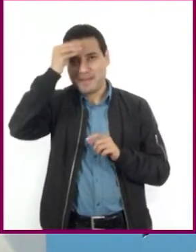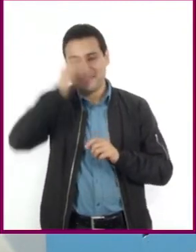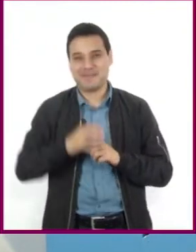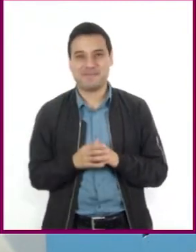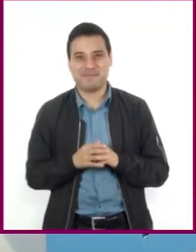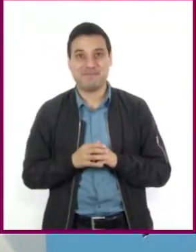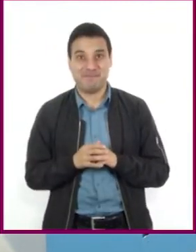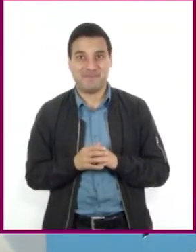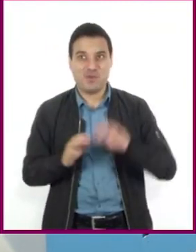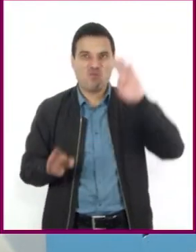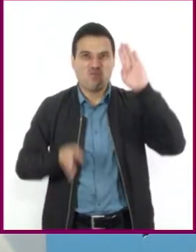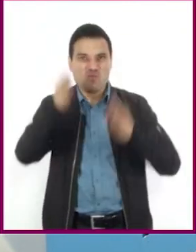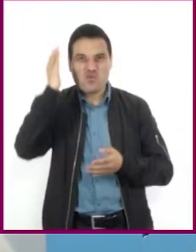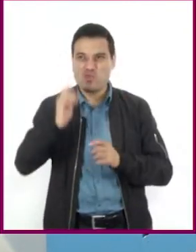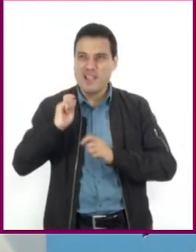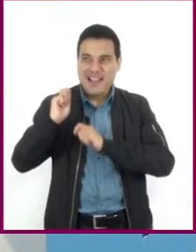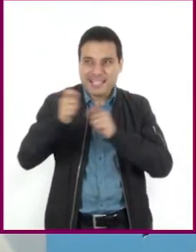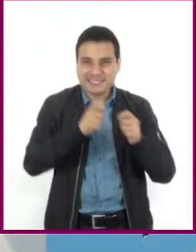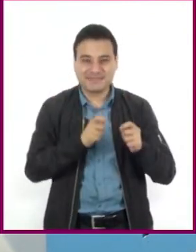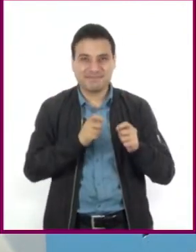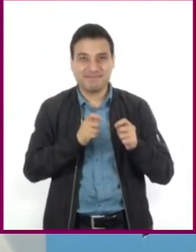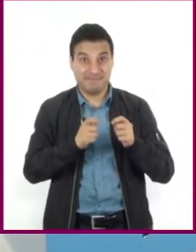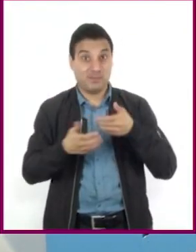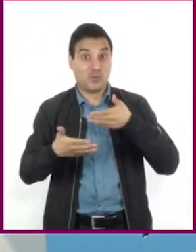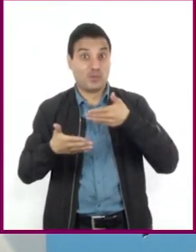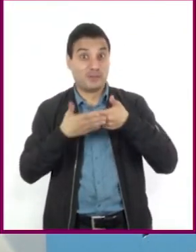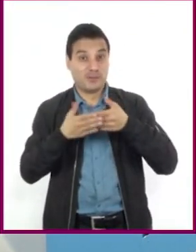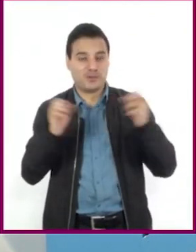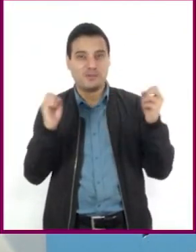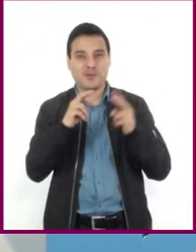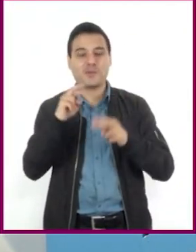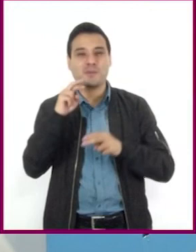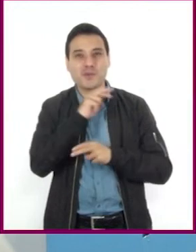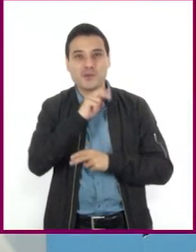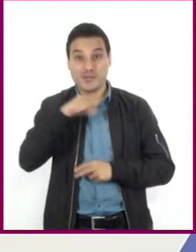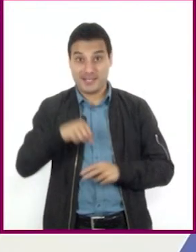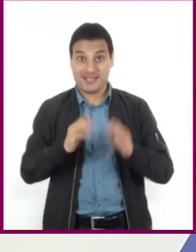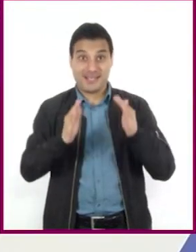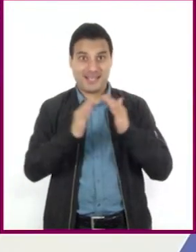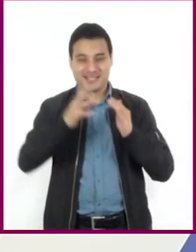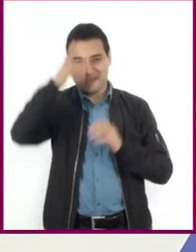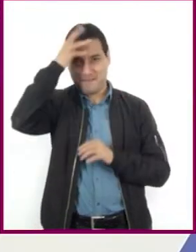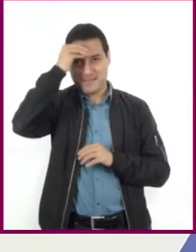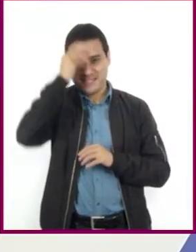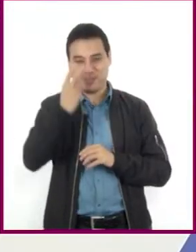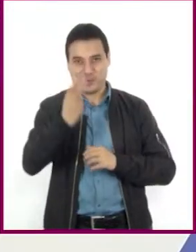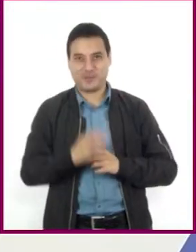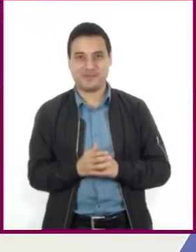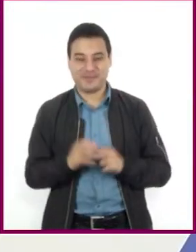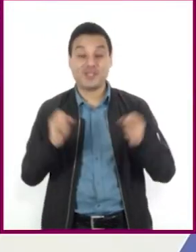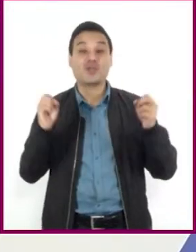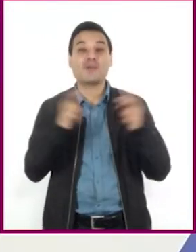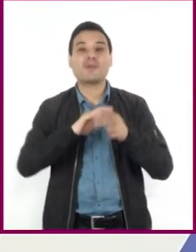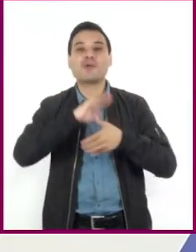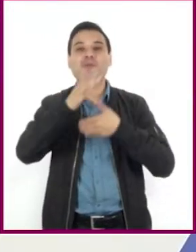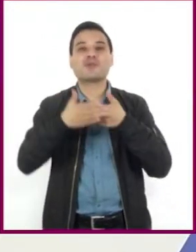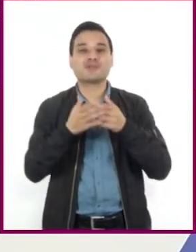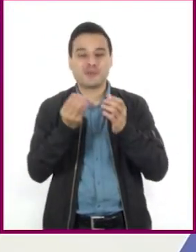y descubrir sobre nuestro mundo. Así que nos vemos pronto aquí, en Aprenden Casa 2. Nos vemos en la